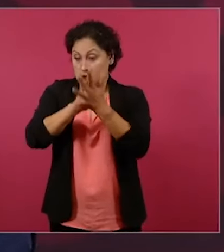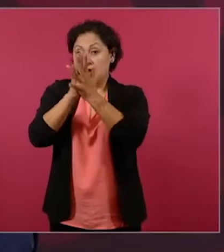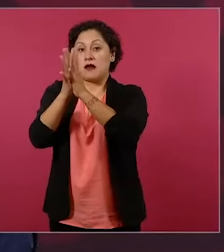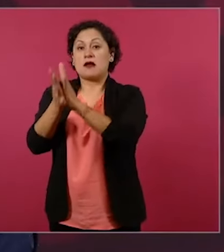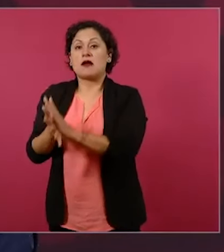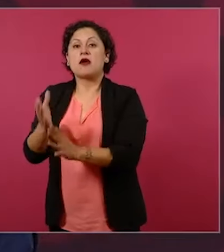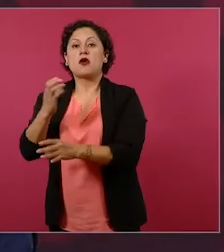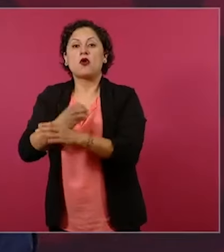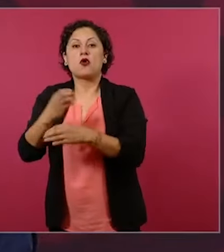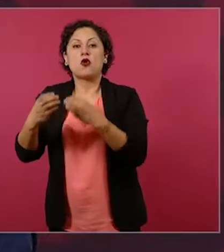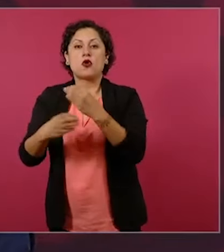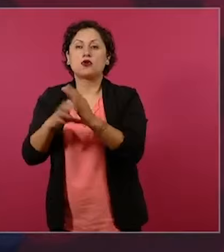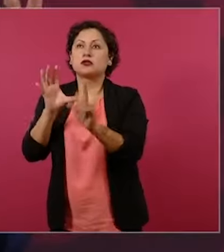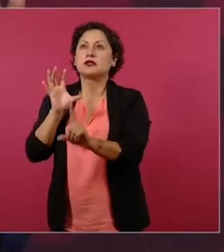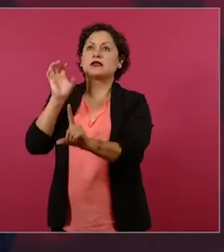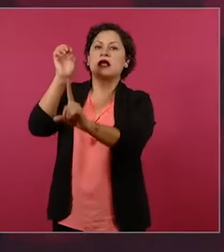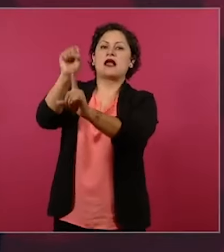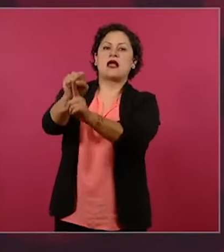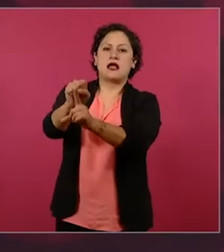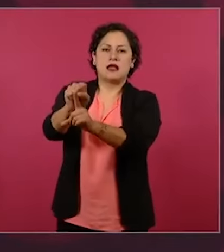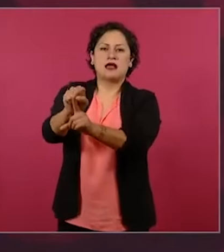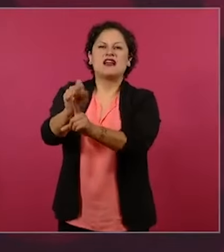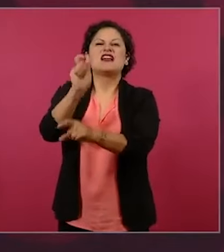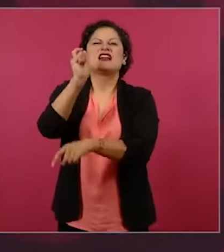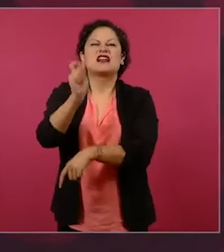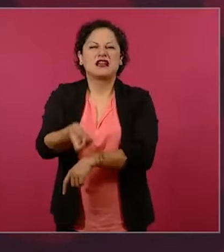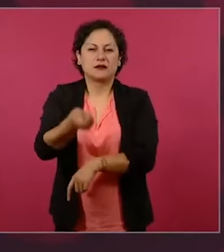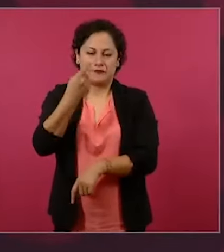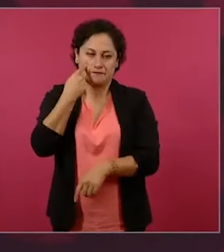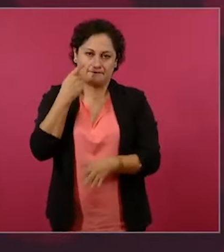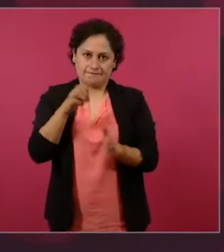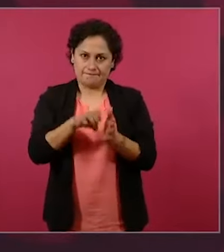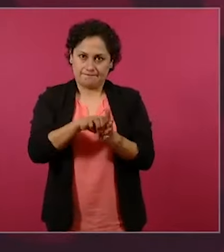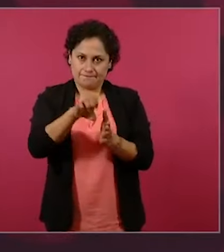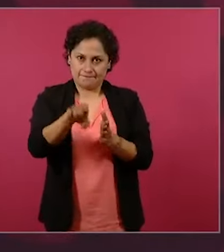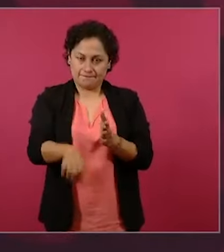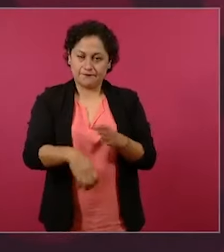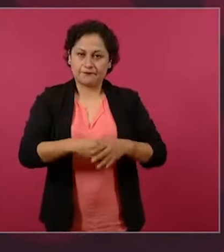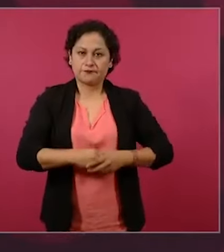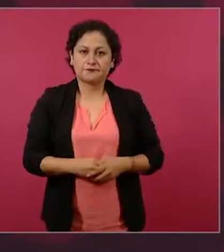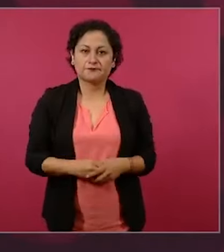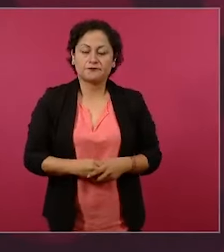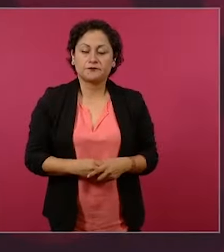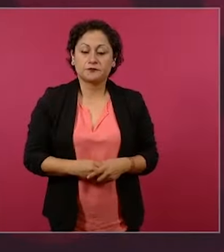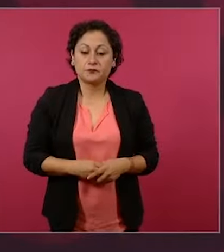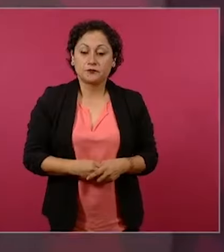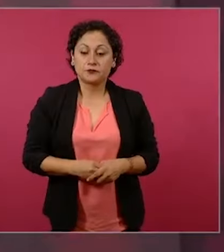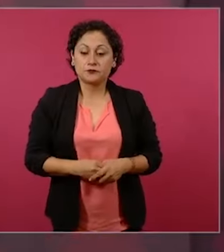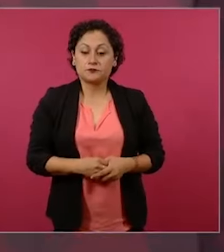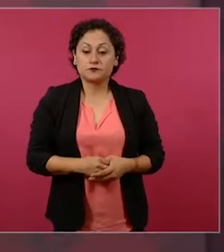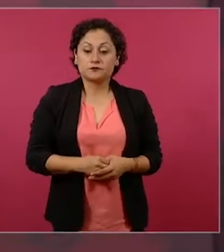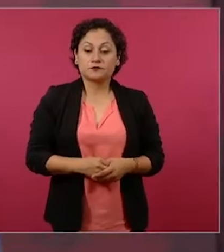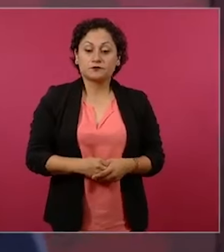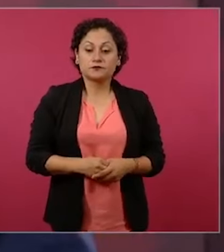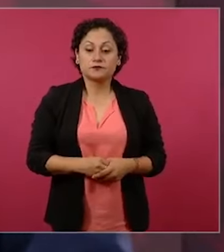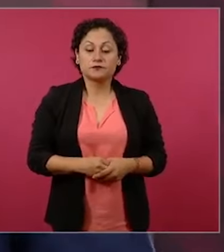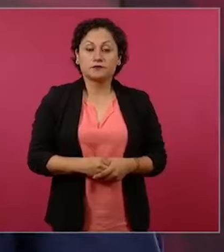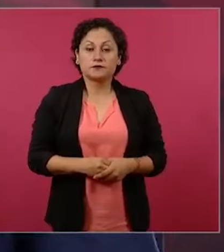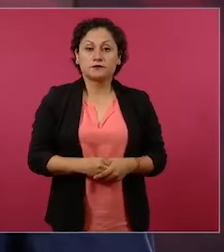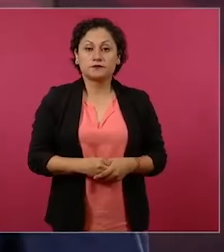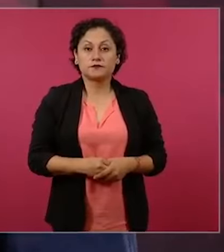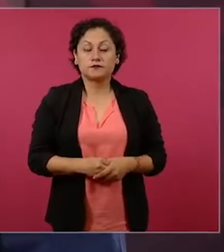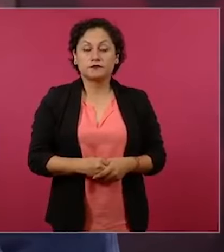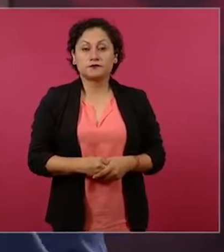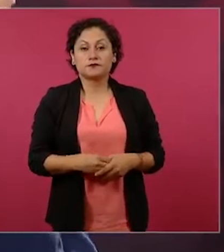por ejemplo, el que se